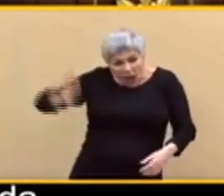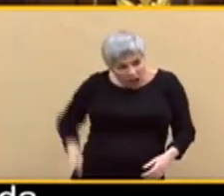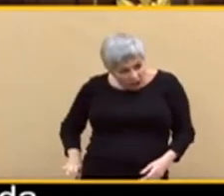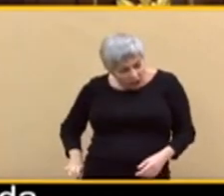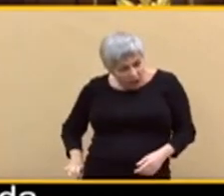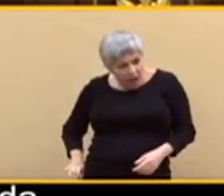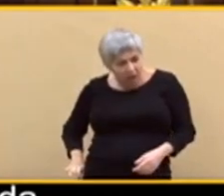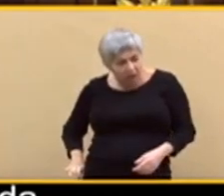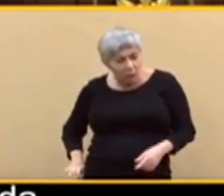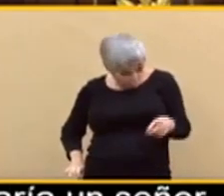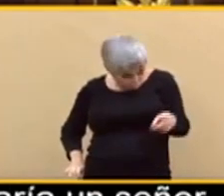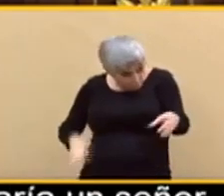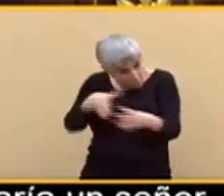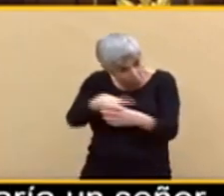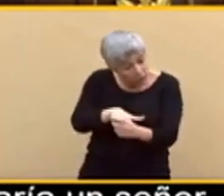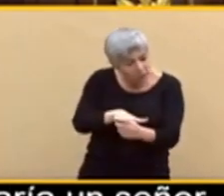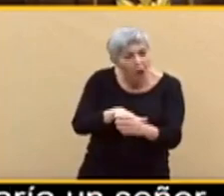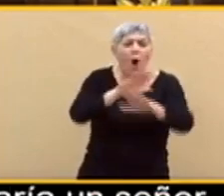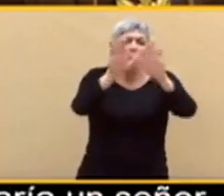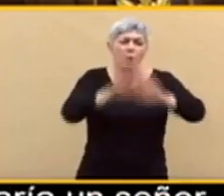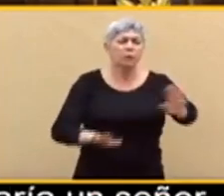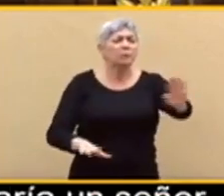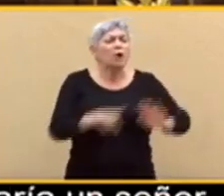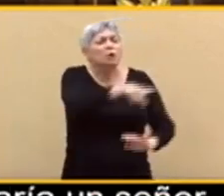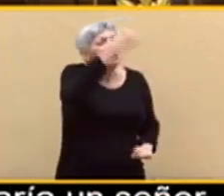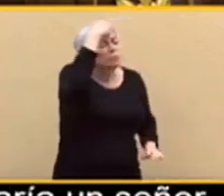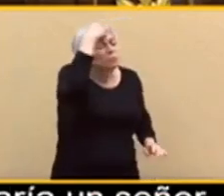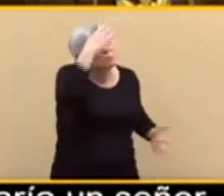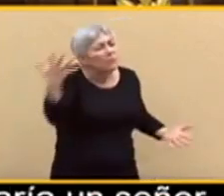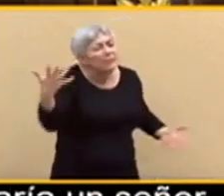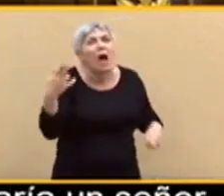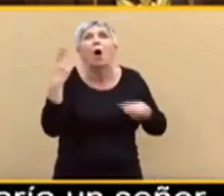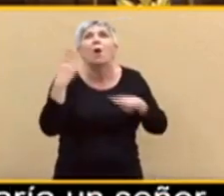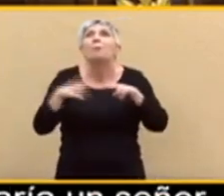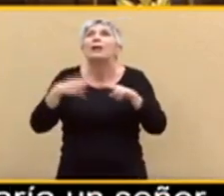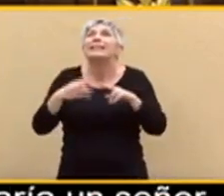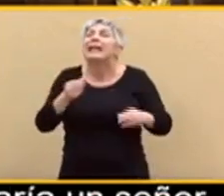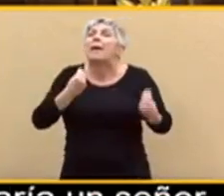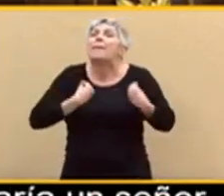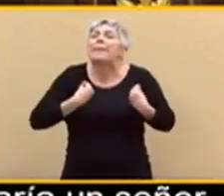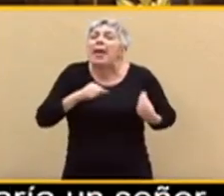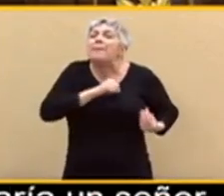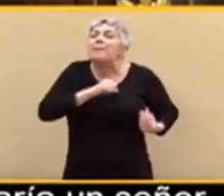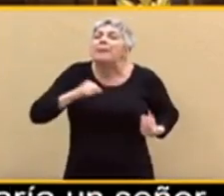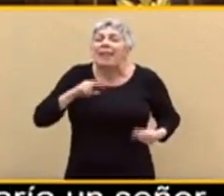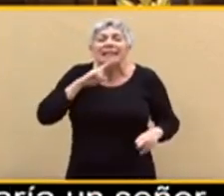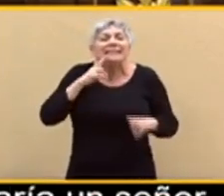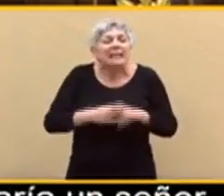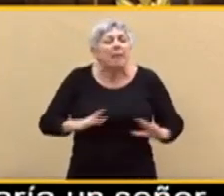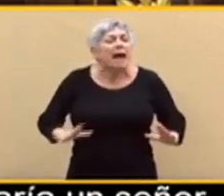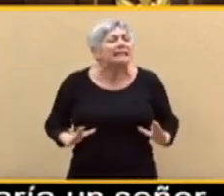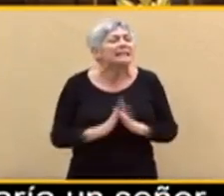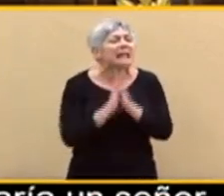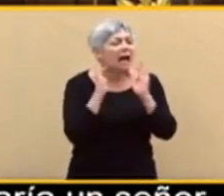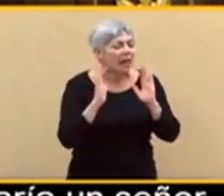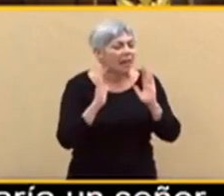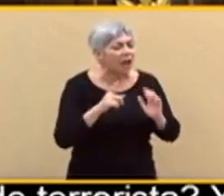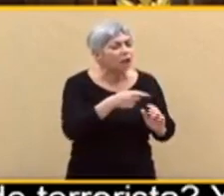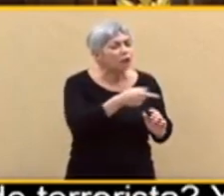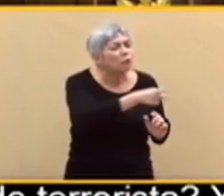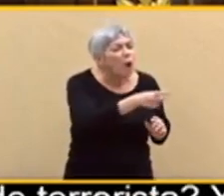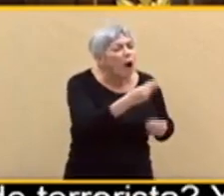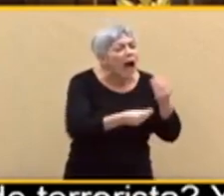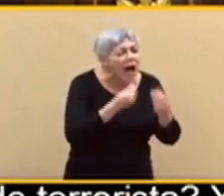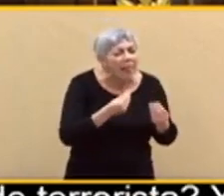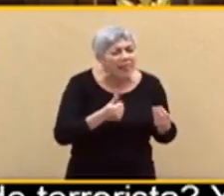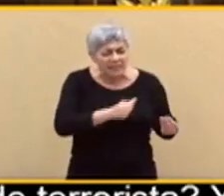la vida privada debería ser sagrada y no servir nunca de munición en la refriega